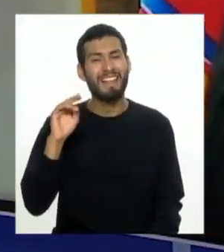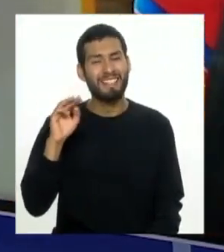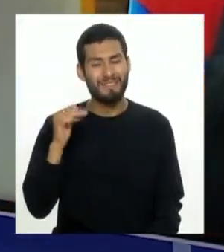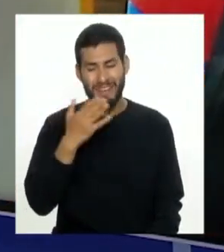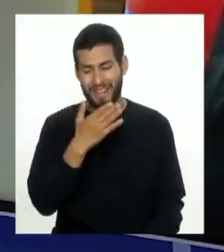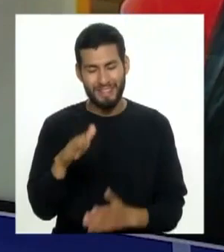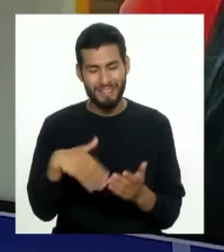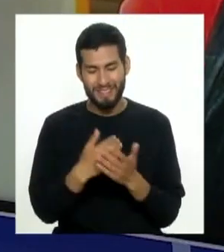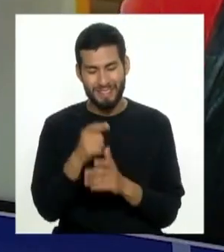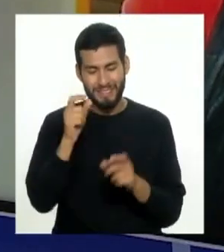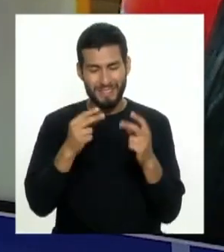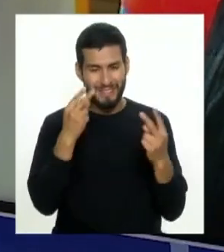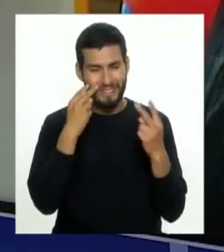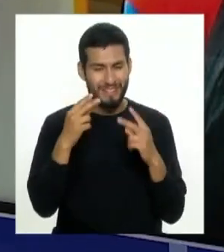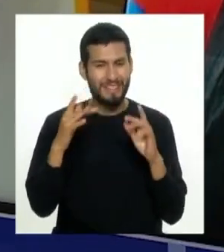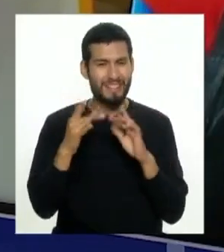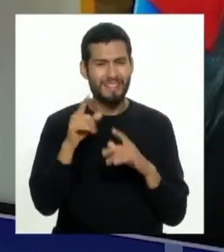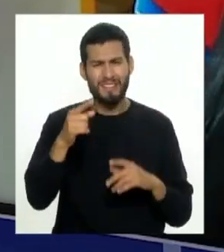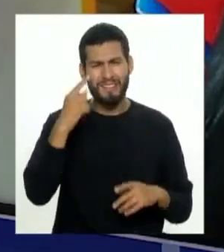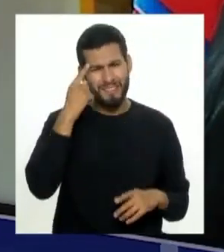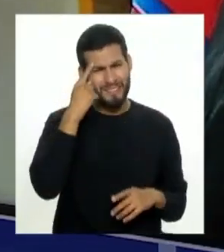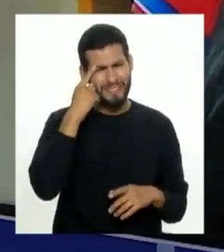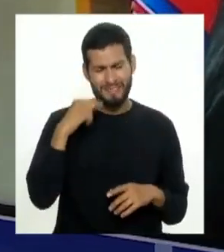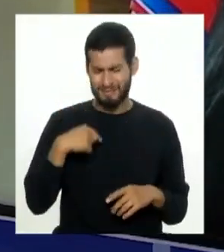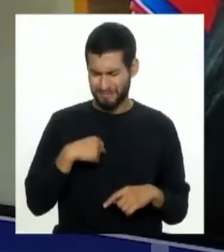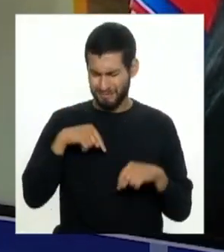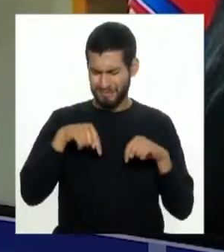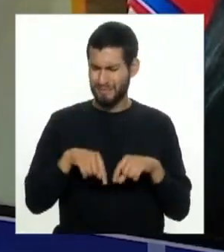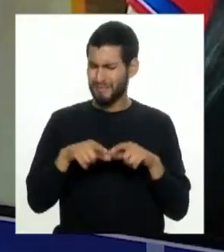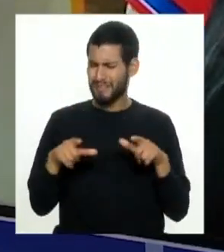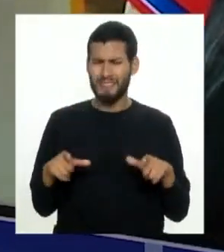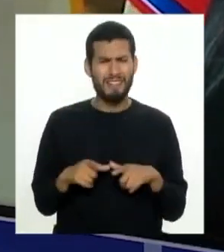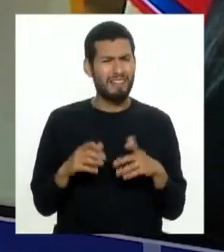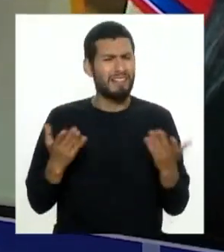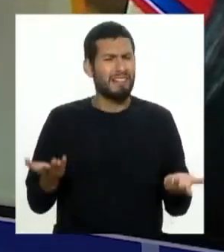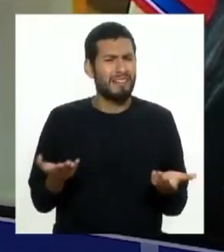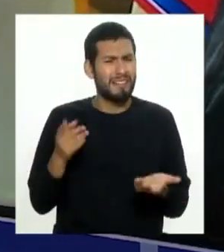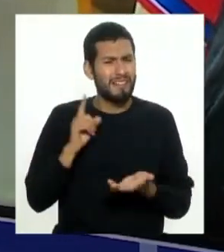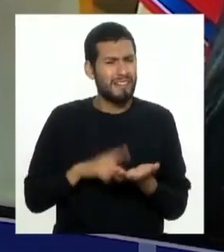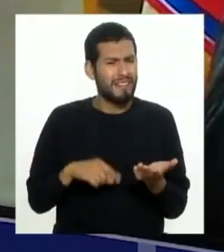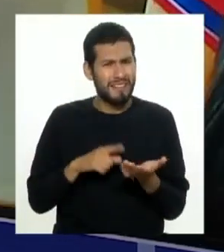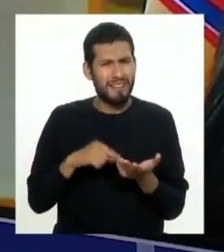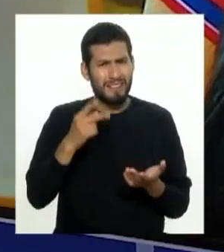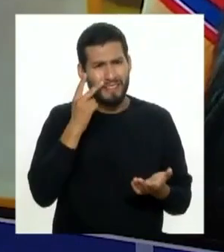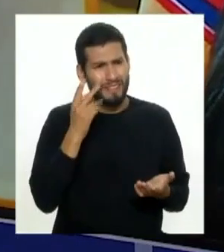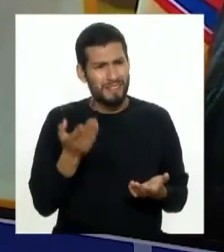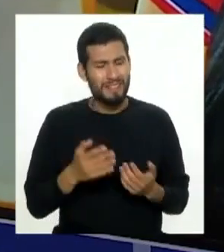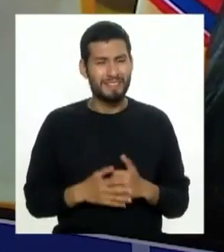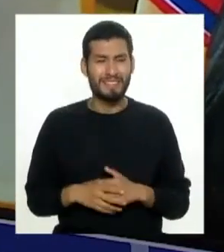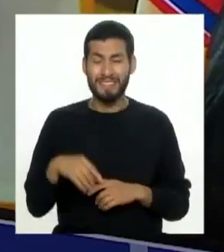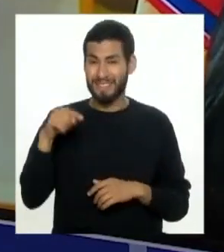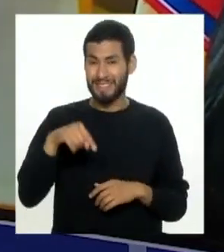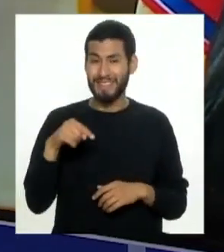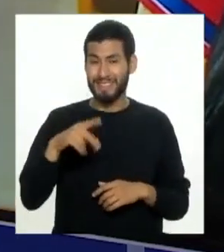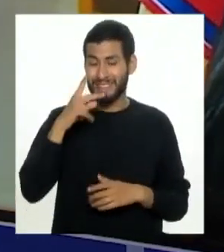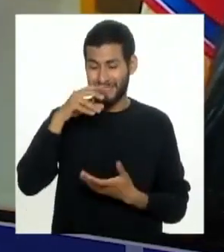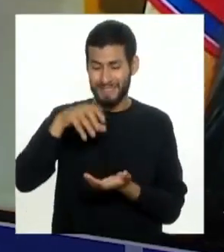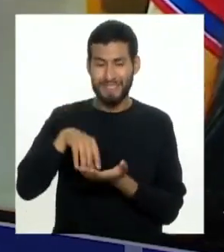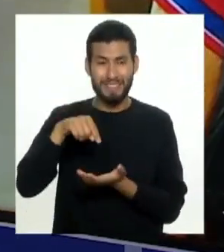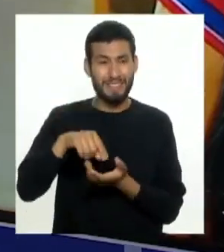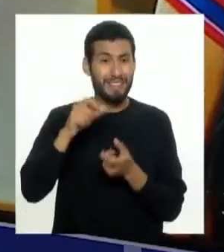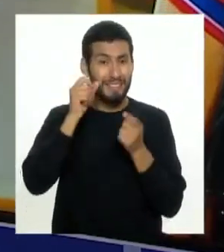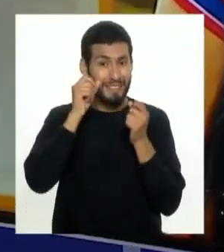amigos de Conecta Perú. Ustedes se preguntarán en dónde estamos y qué es lo que acaban de ver, pues, este dispositivo